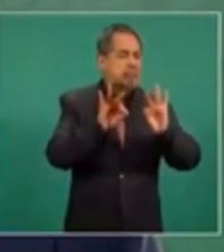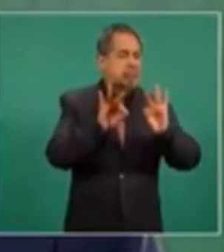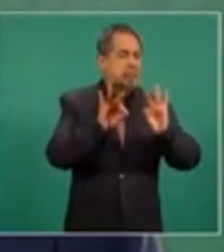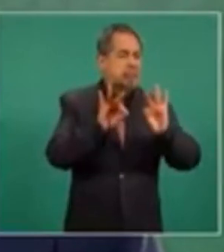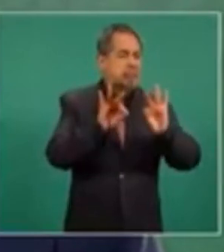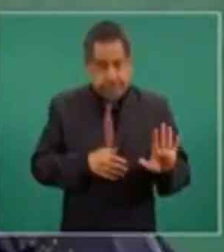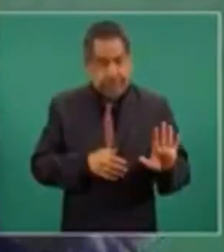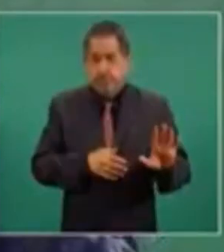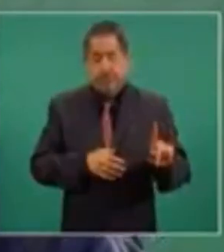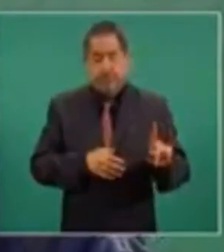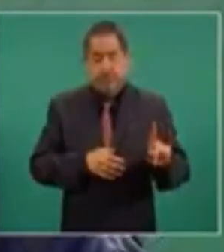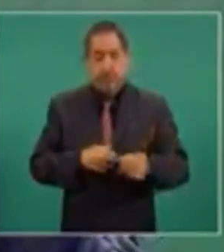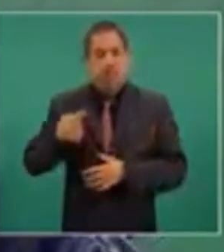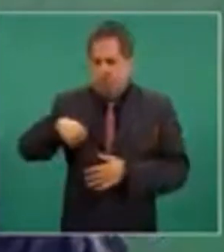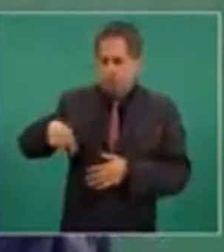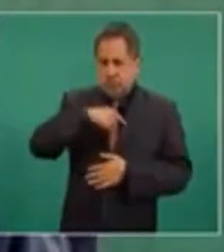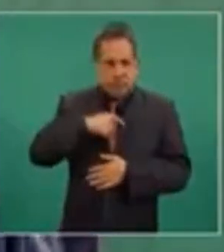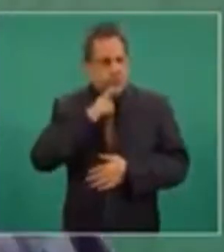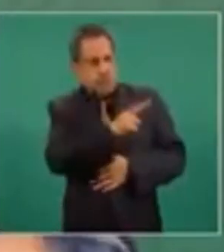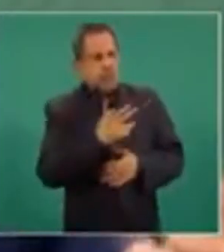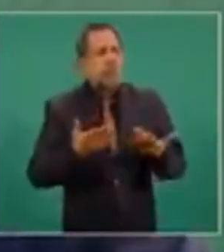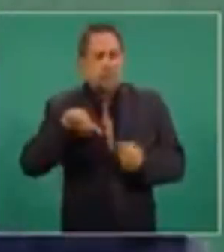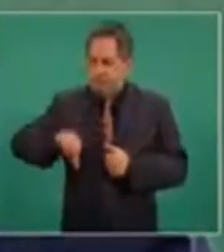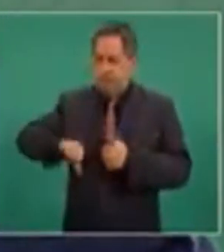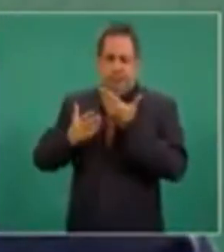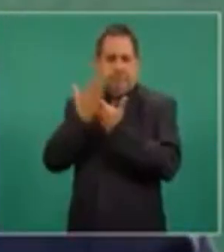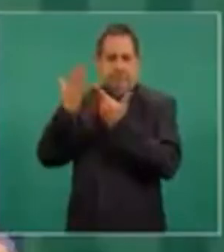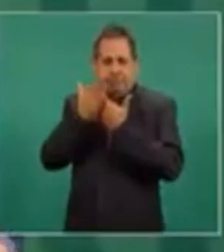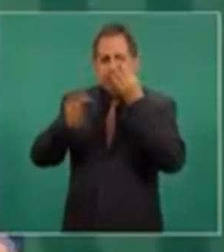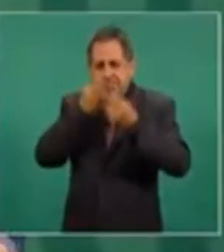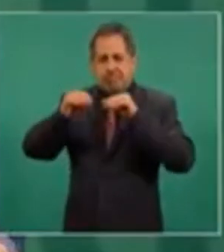Entonces, ¿cómo es que podemos replicar? Pues aquí.